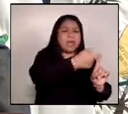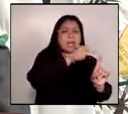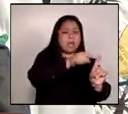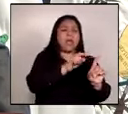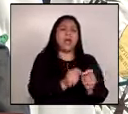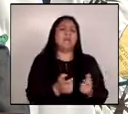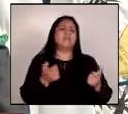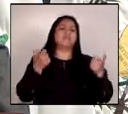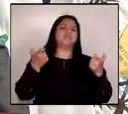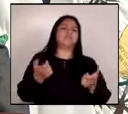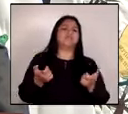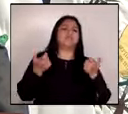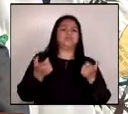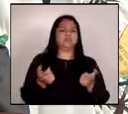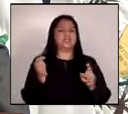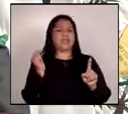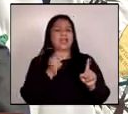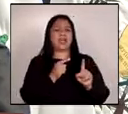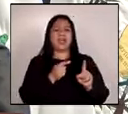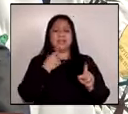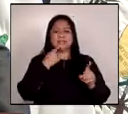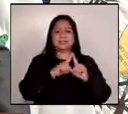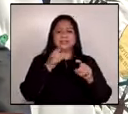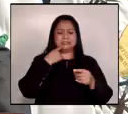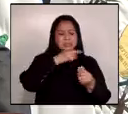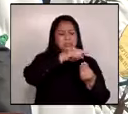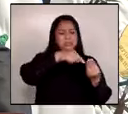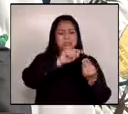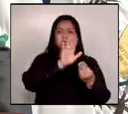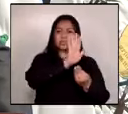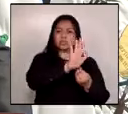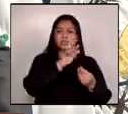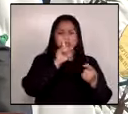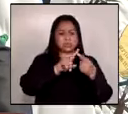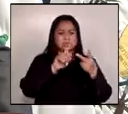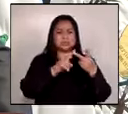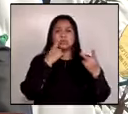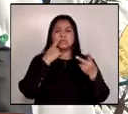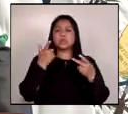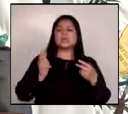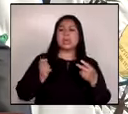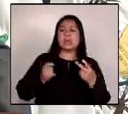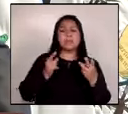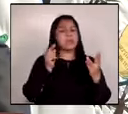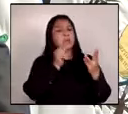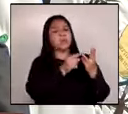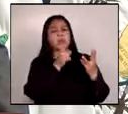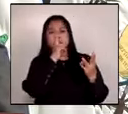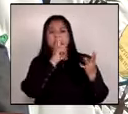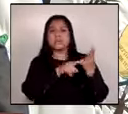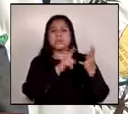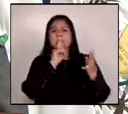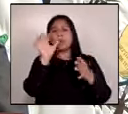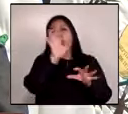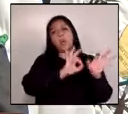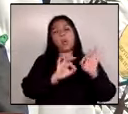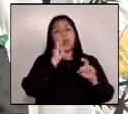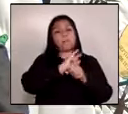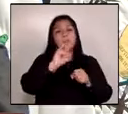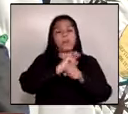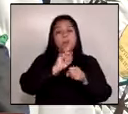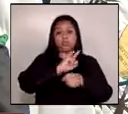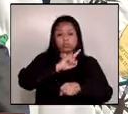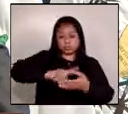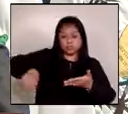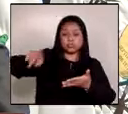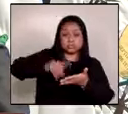ellos, sus familias, sus camarillas, o para usarlos en las elecciones